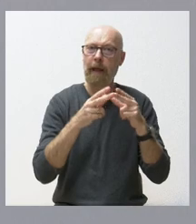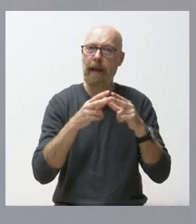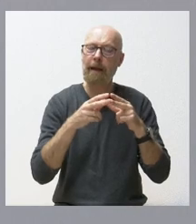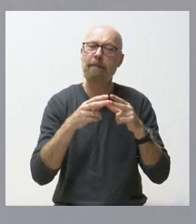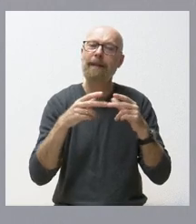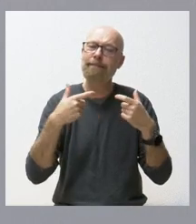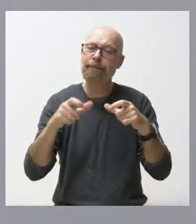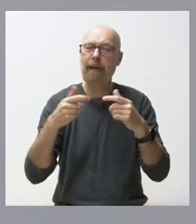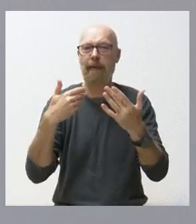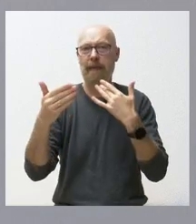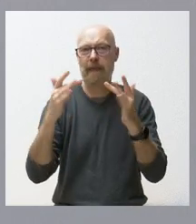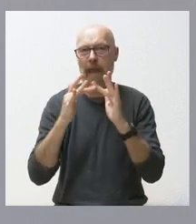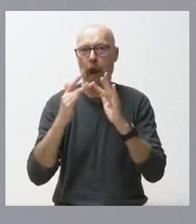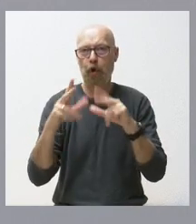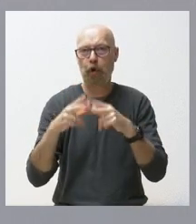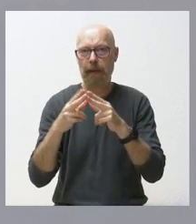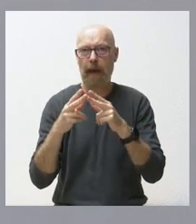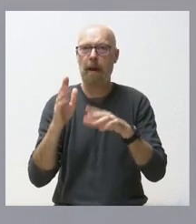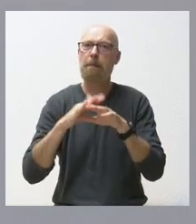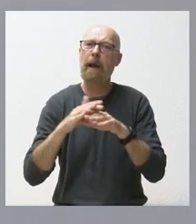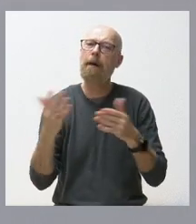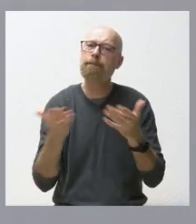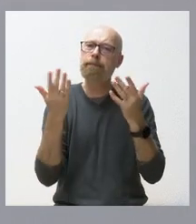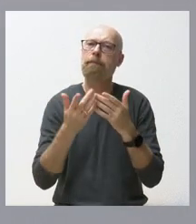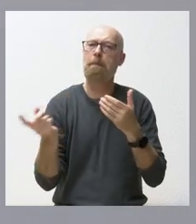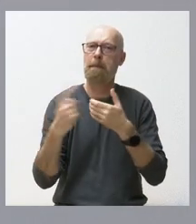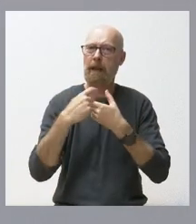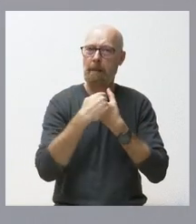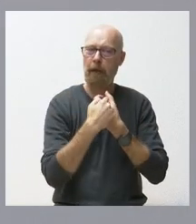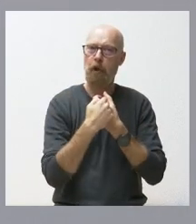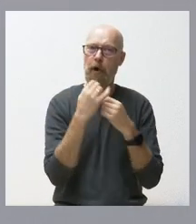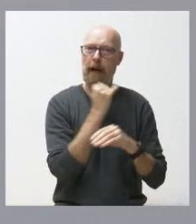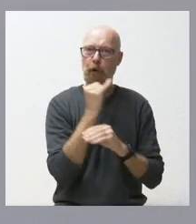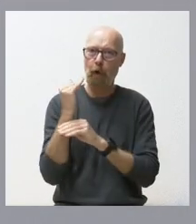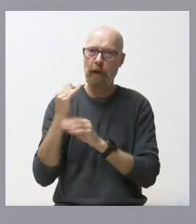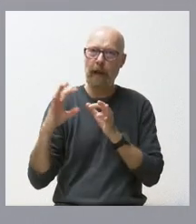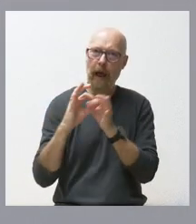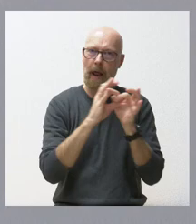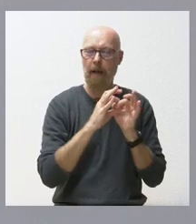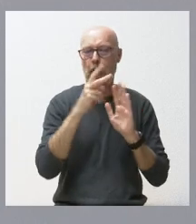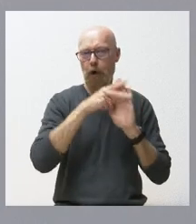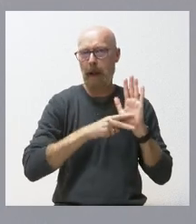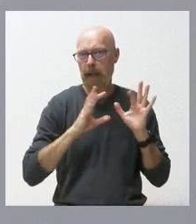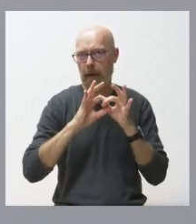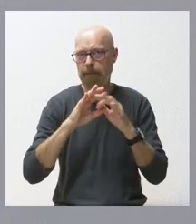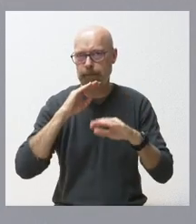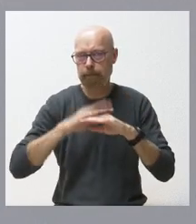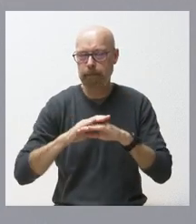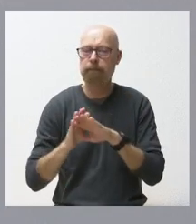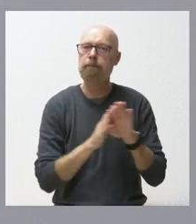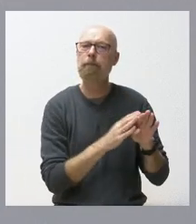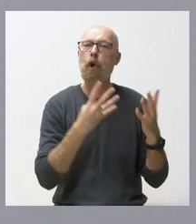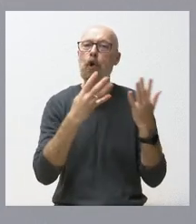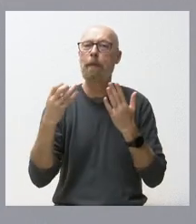social. Se trata de favorecer su participación institucional de acuerdo con la normativa vigente. 900.000 euros para